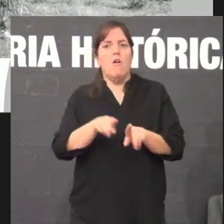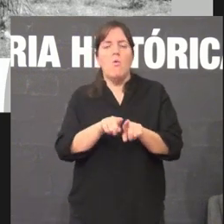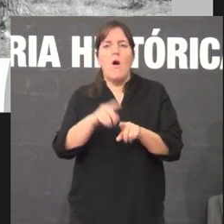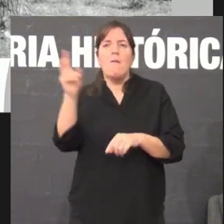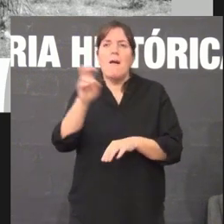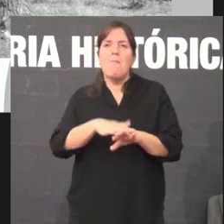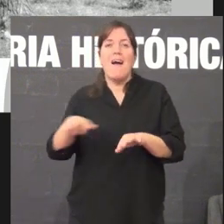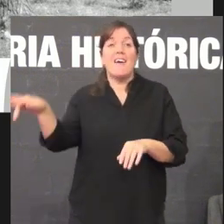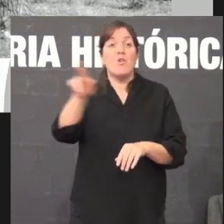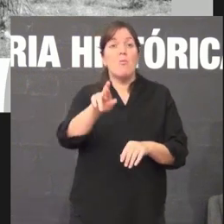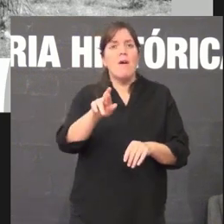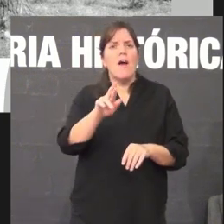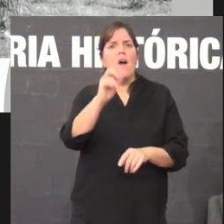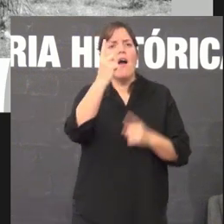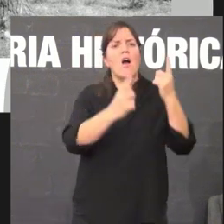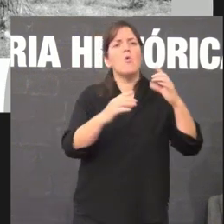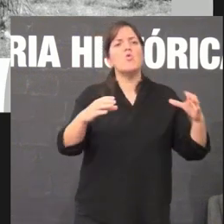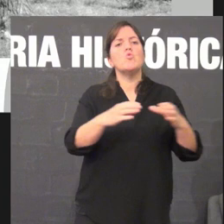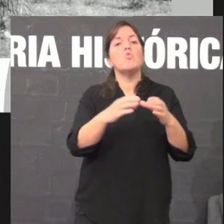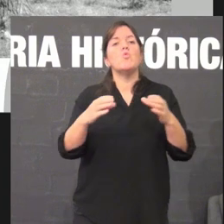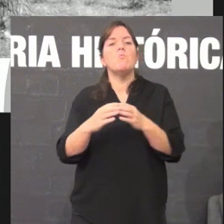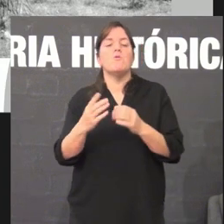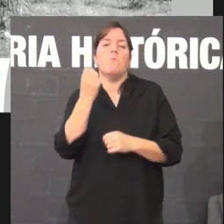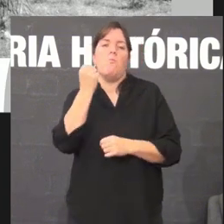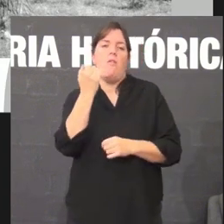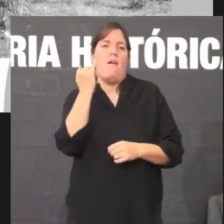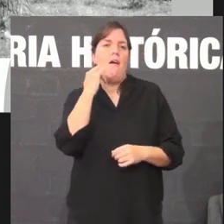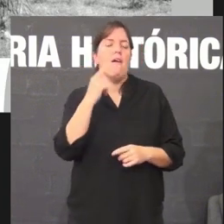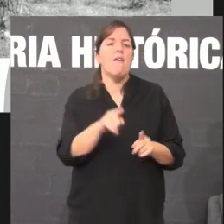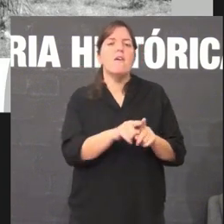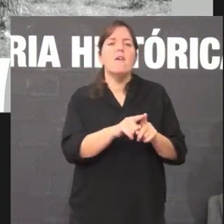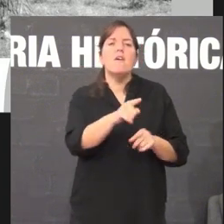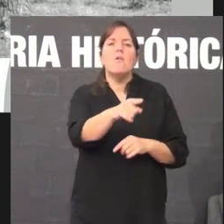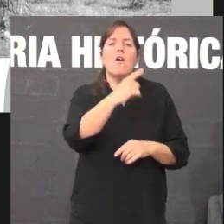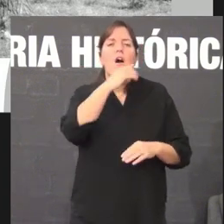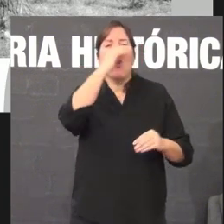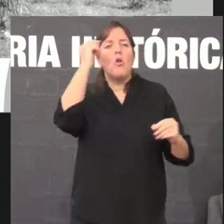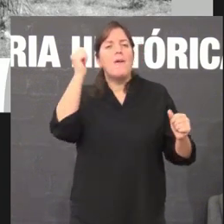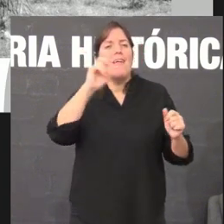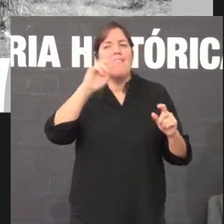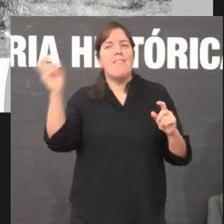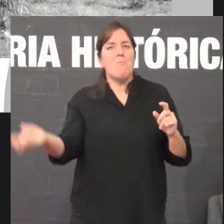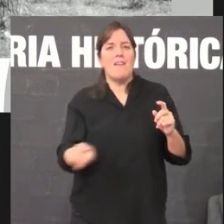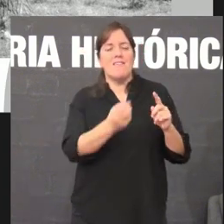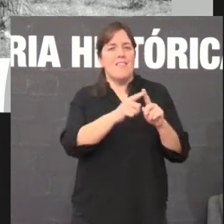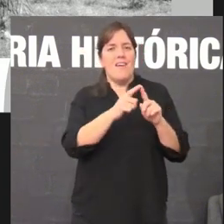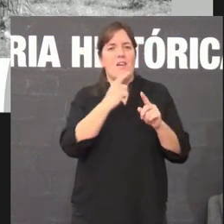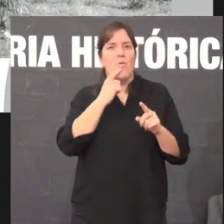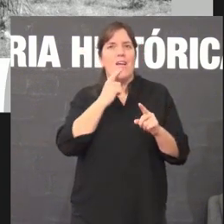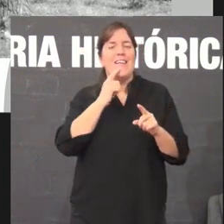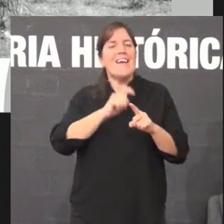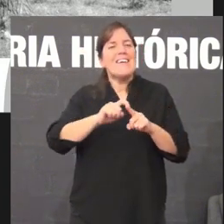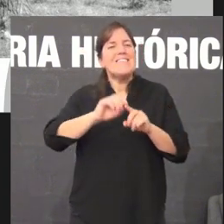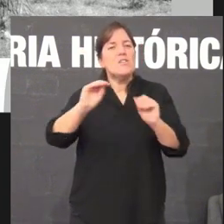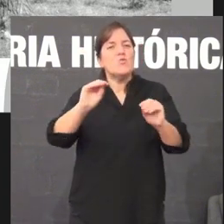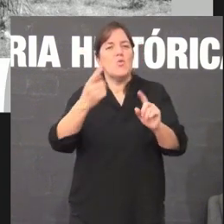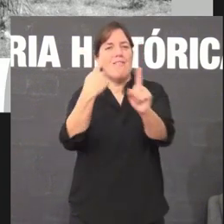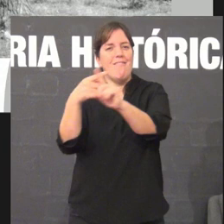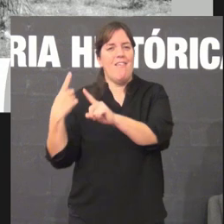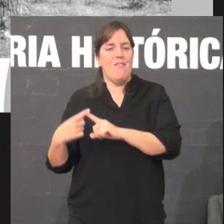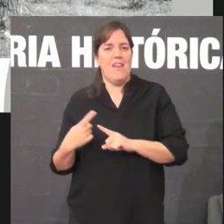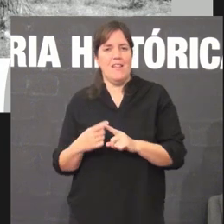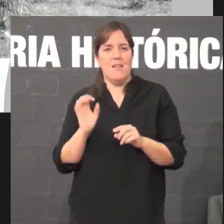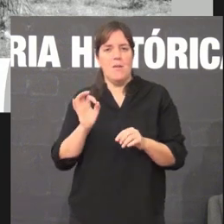desde determinados grupos con certo poder se esquense toda esa diversidade, toda esa singularidade. Eu